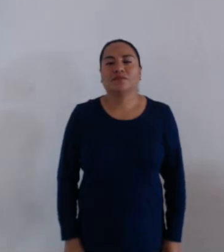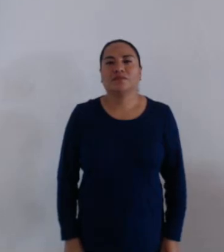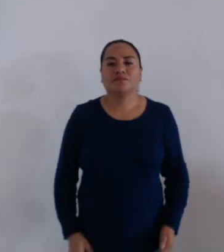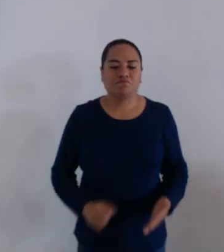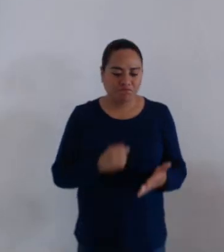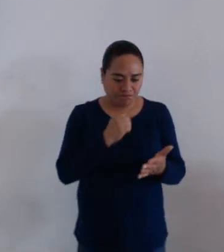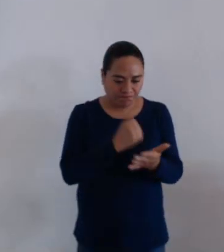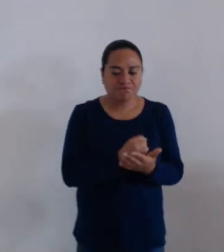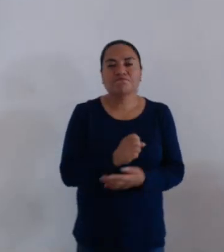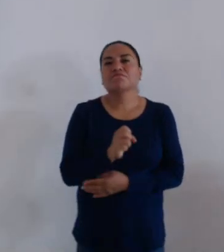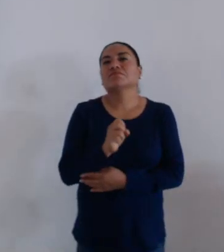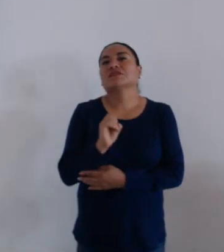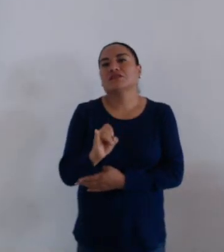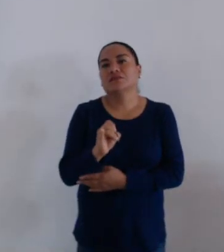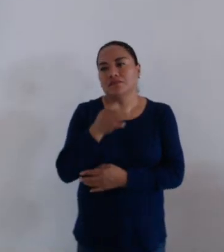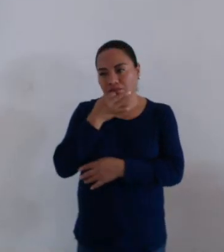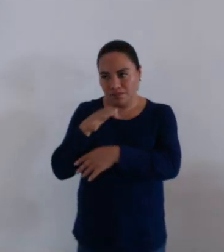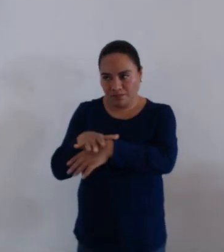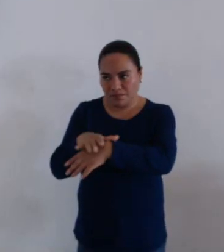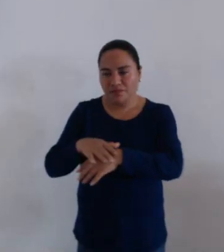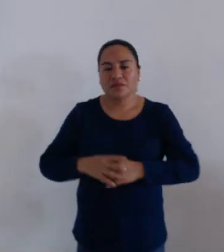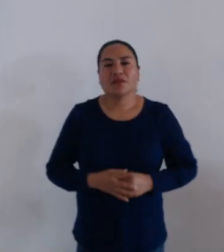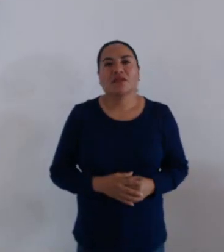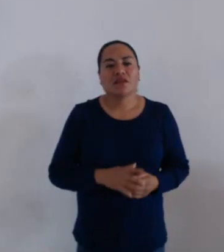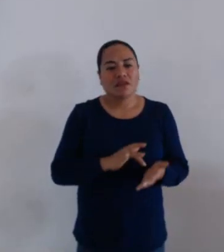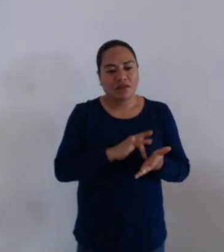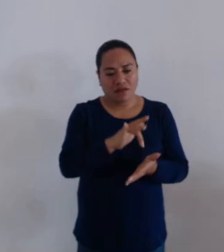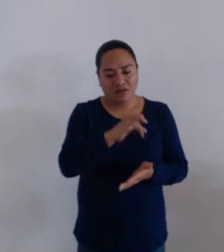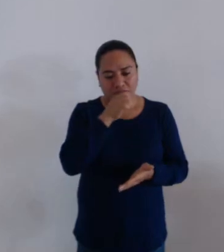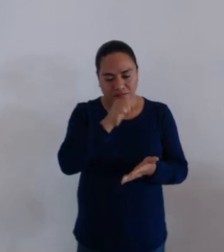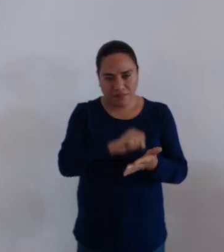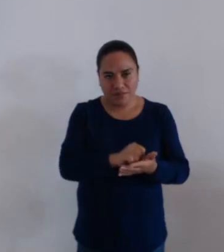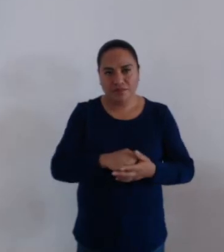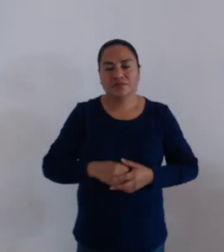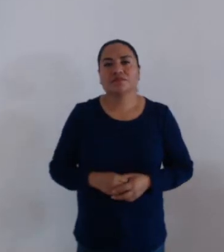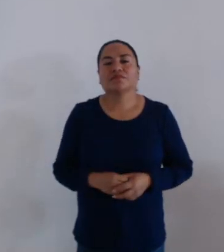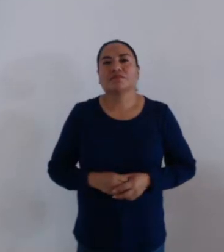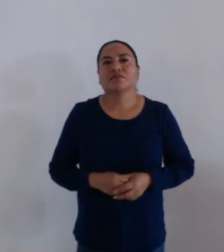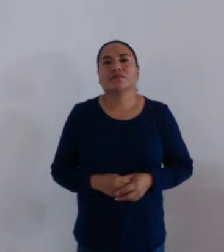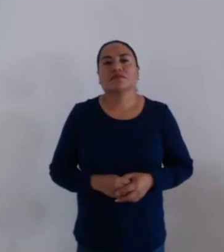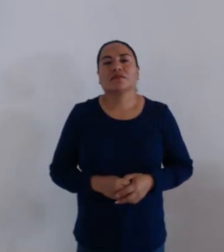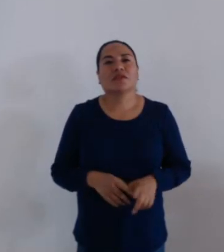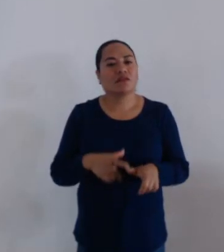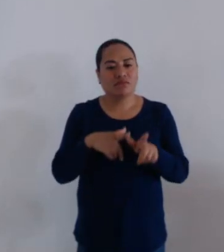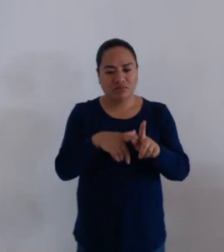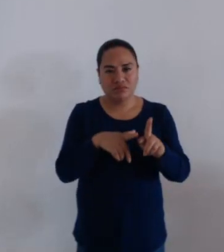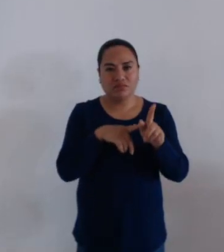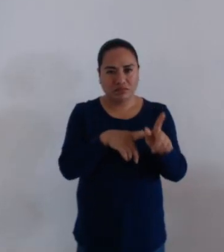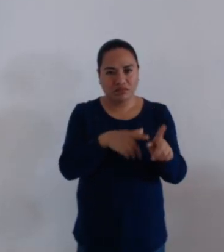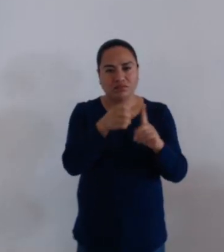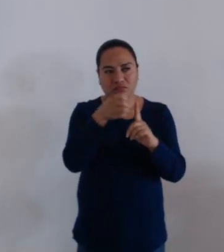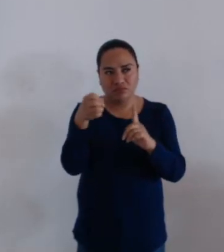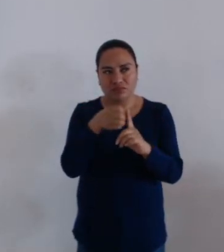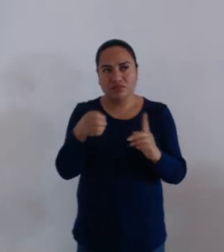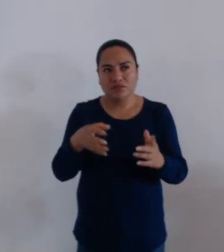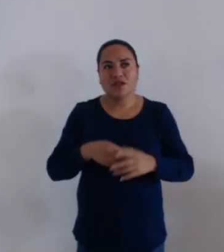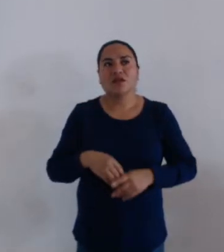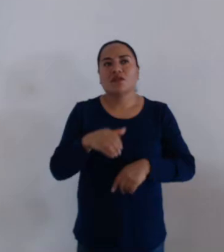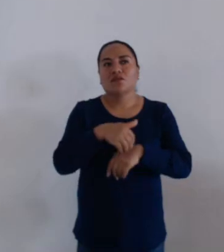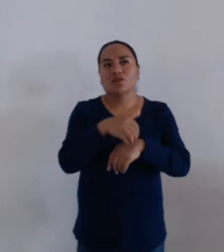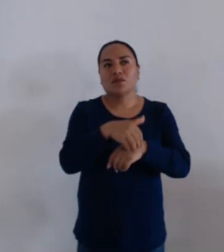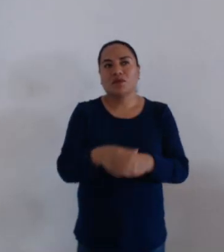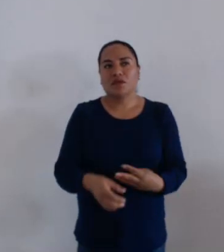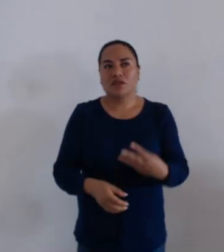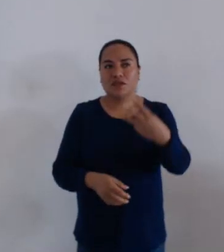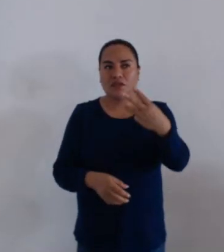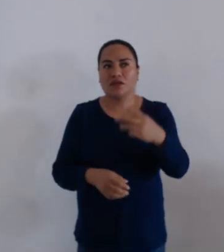Aprobado por unanimidad de los presentes. Gracias, secretaria. Te cuenta con el siguiente punto del orden del día. El punto tercero